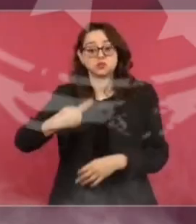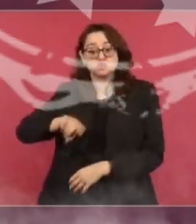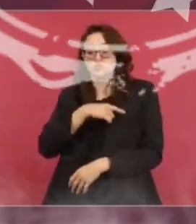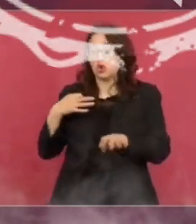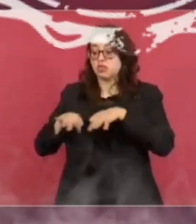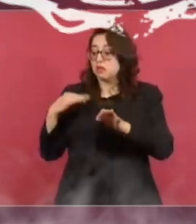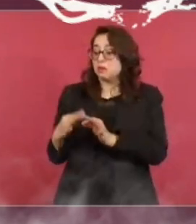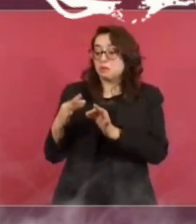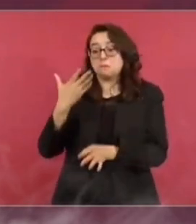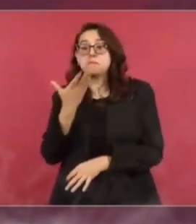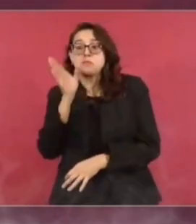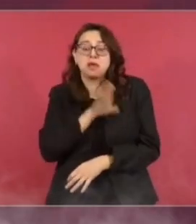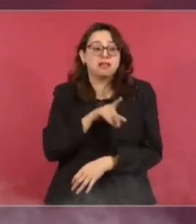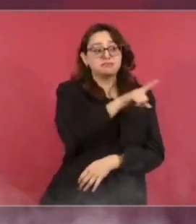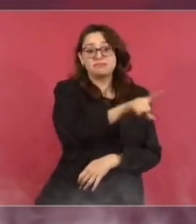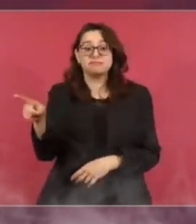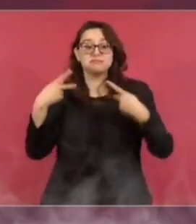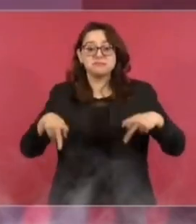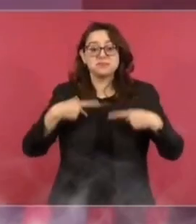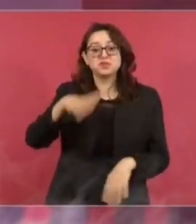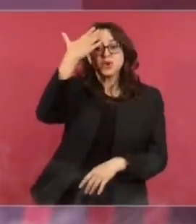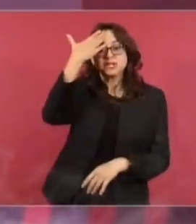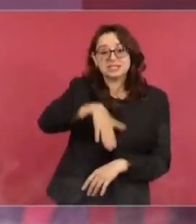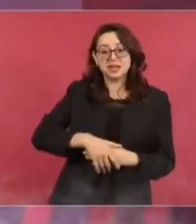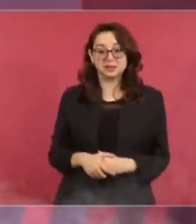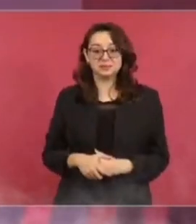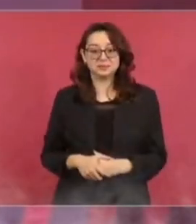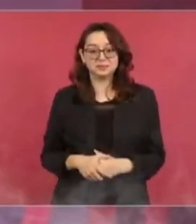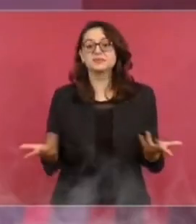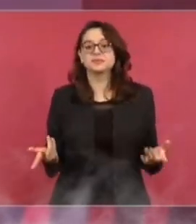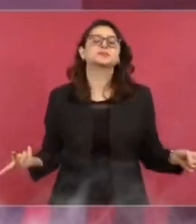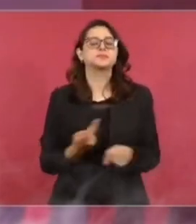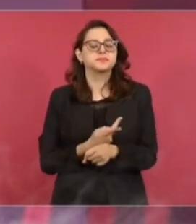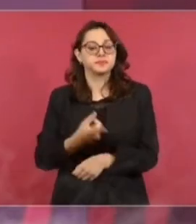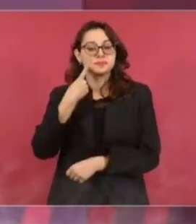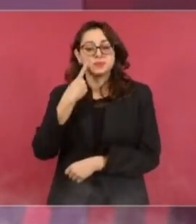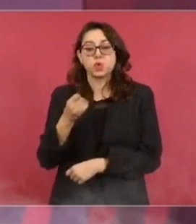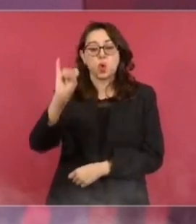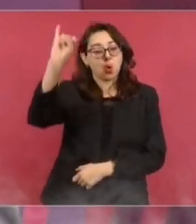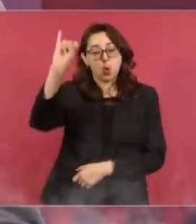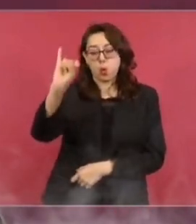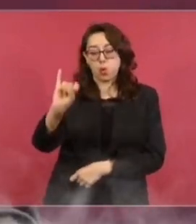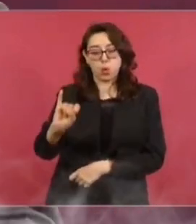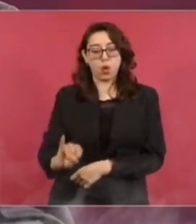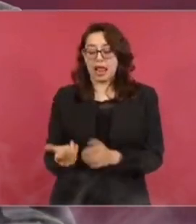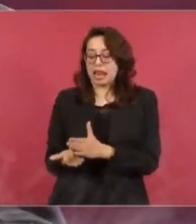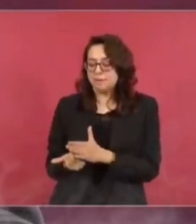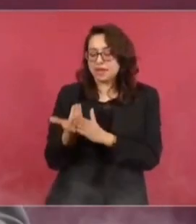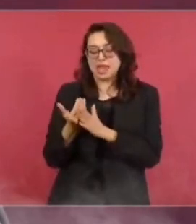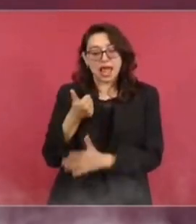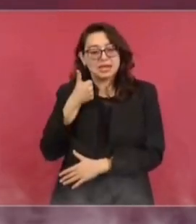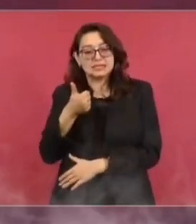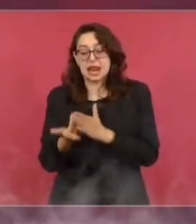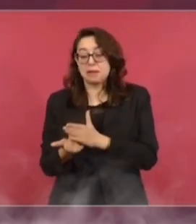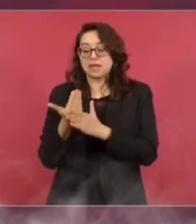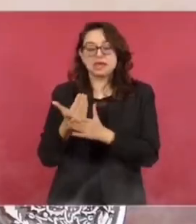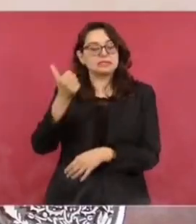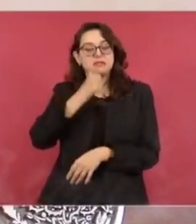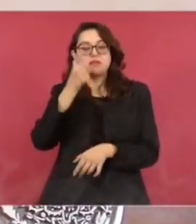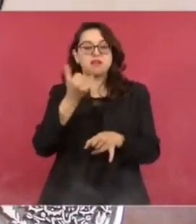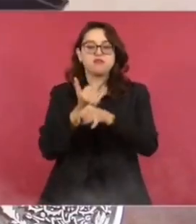Miren, todos los jueves se da a conocer a las 6 de la mañana una encuesta que hace una empresa de Estados Unidos